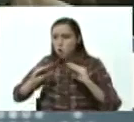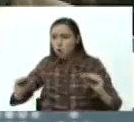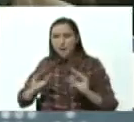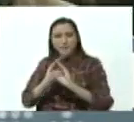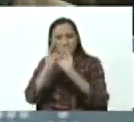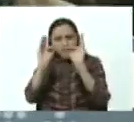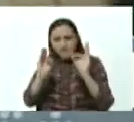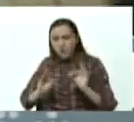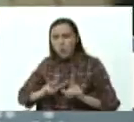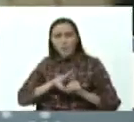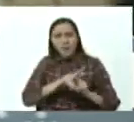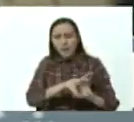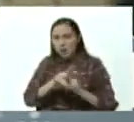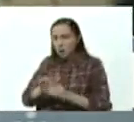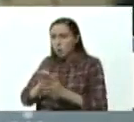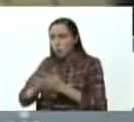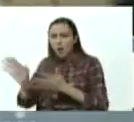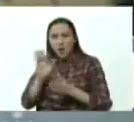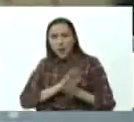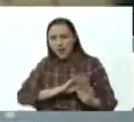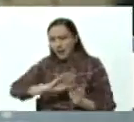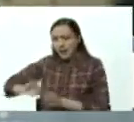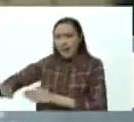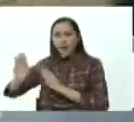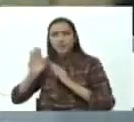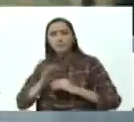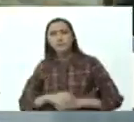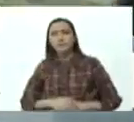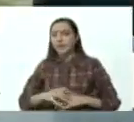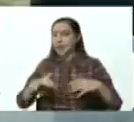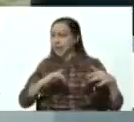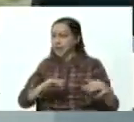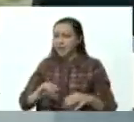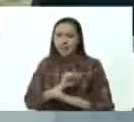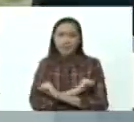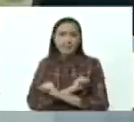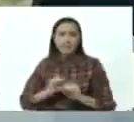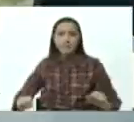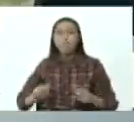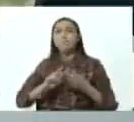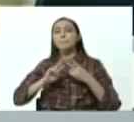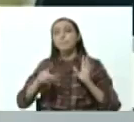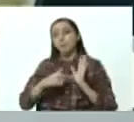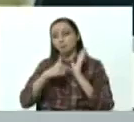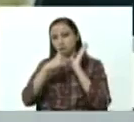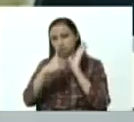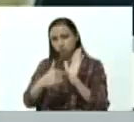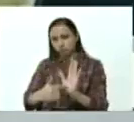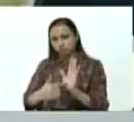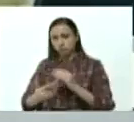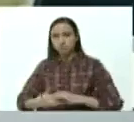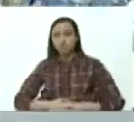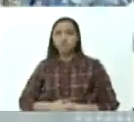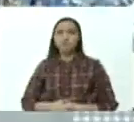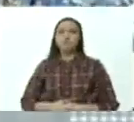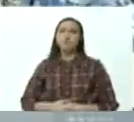de violencia, de guerra, la paz. Y nada mejor